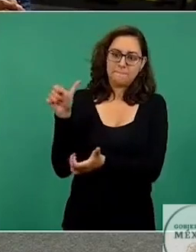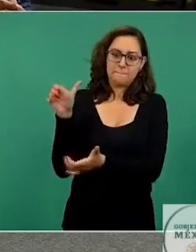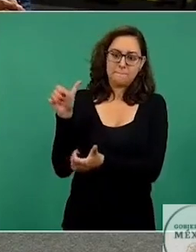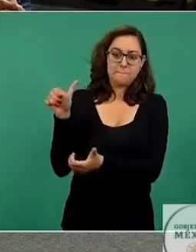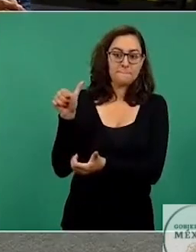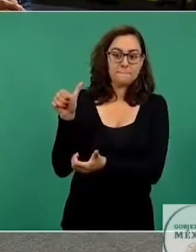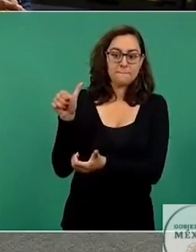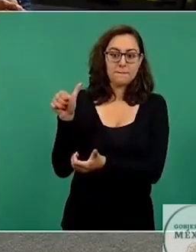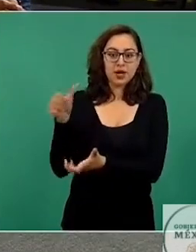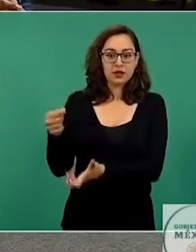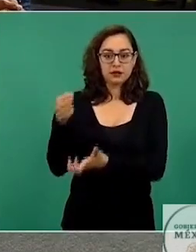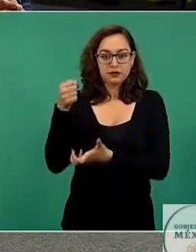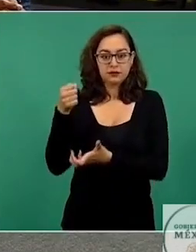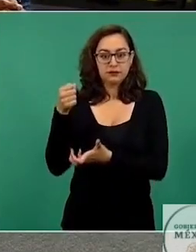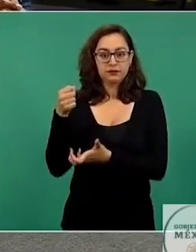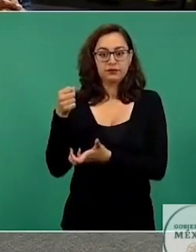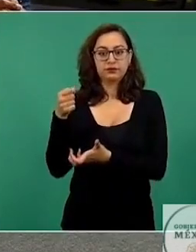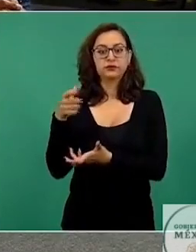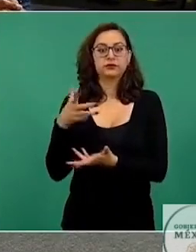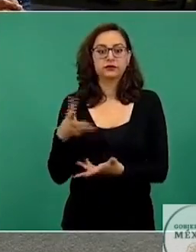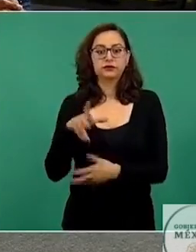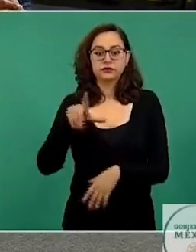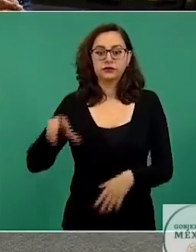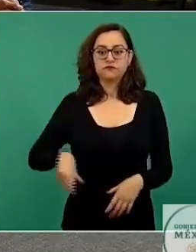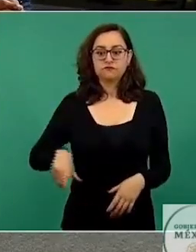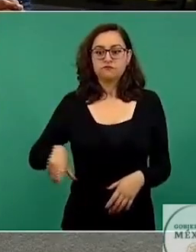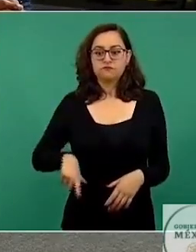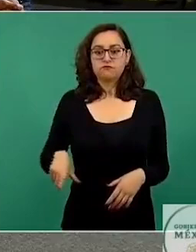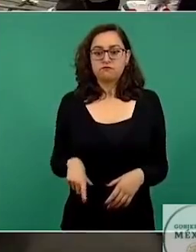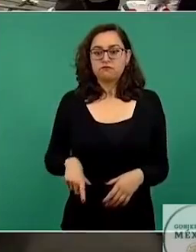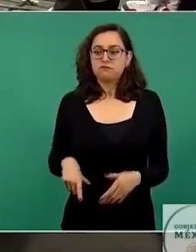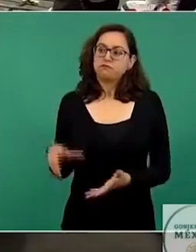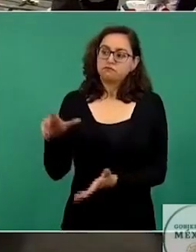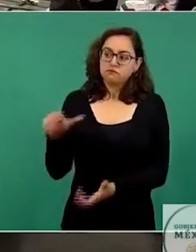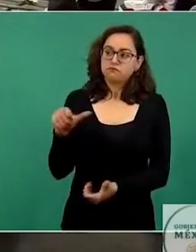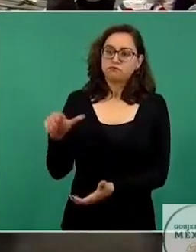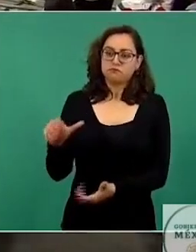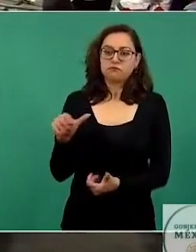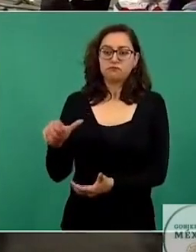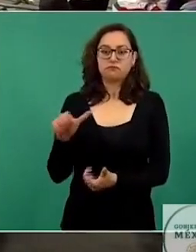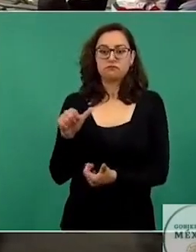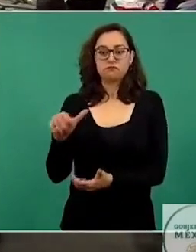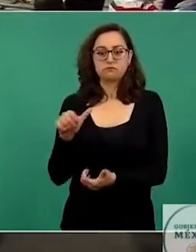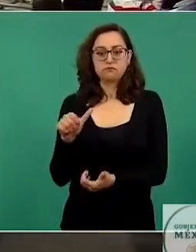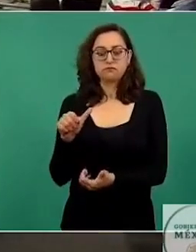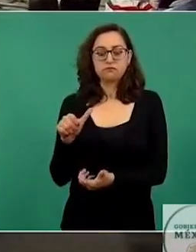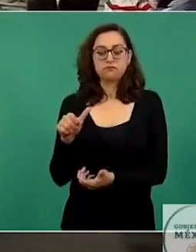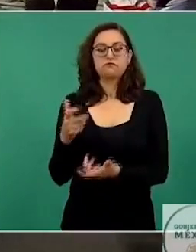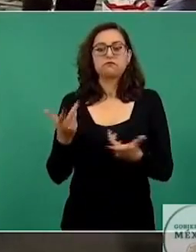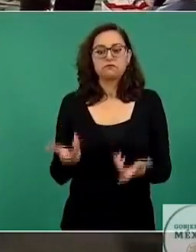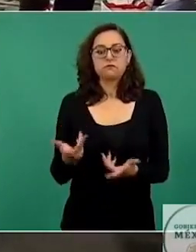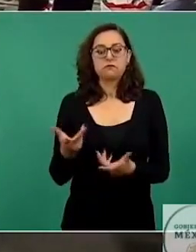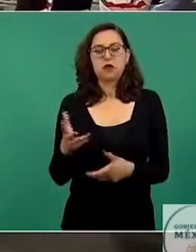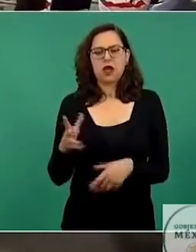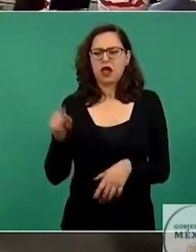lo que recupera el gobierno de lo que se obtiene de manera mala